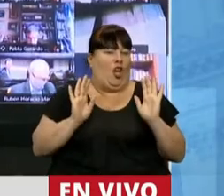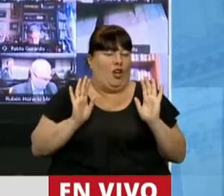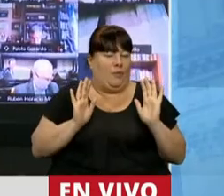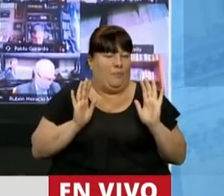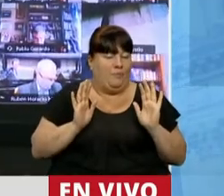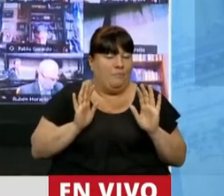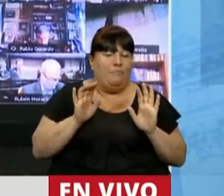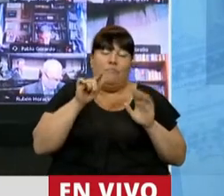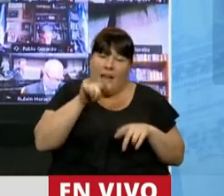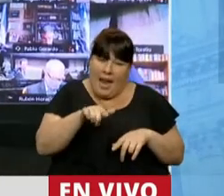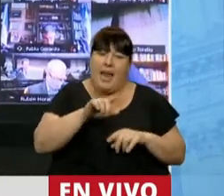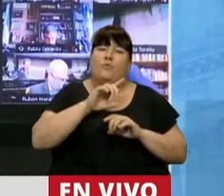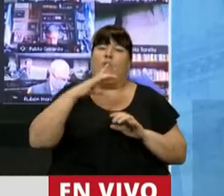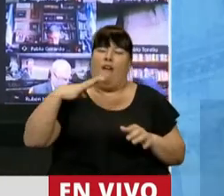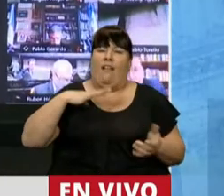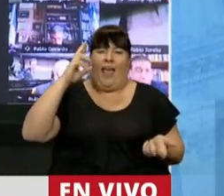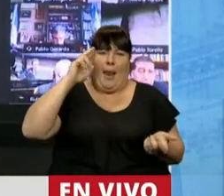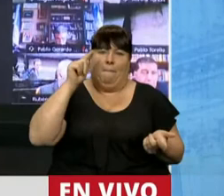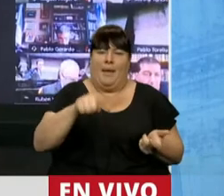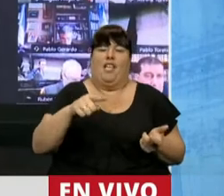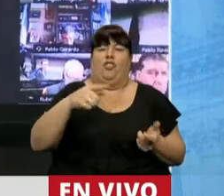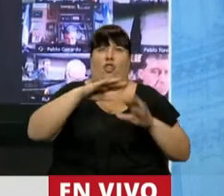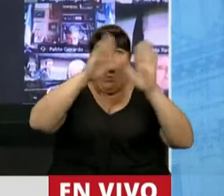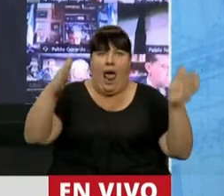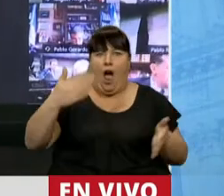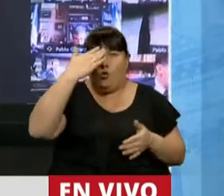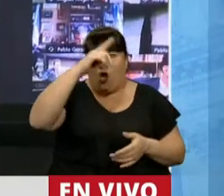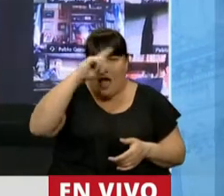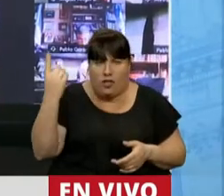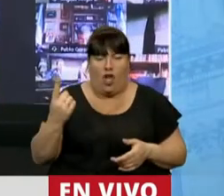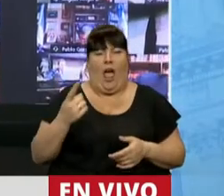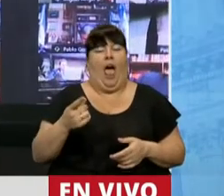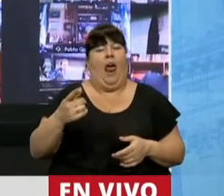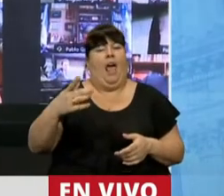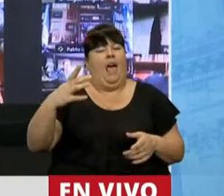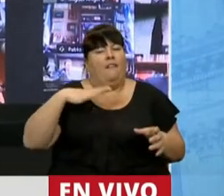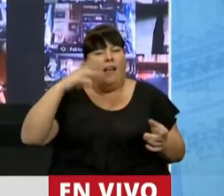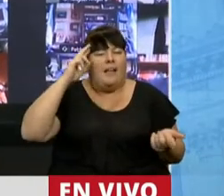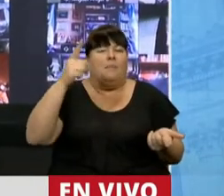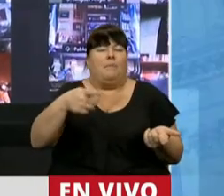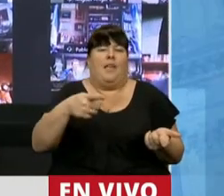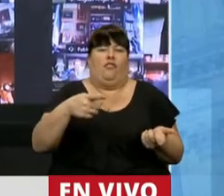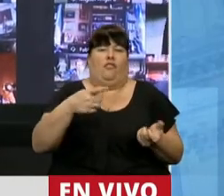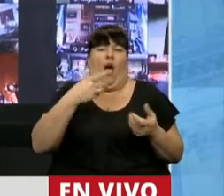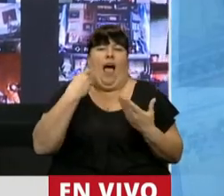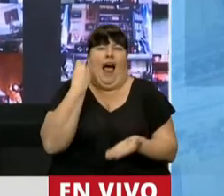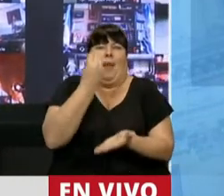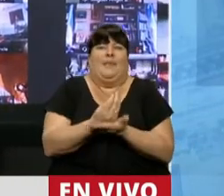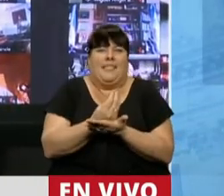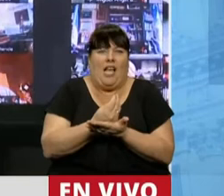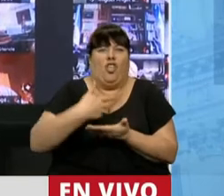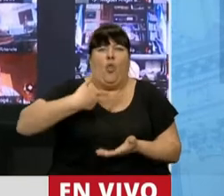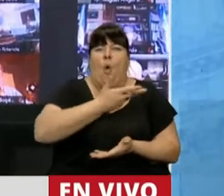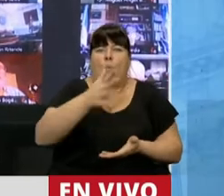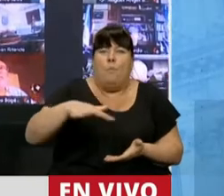Es un agravio institucional, es un agravio a la Constitución, es un agravio a la representación